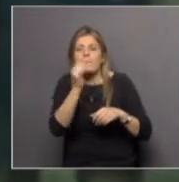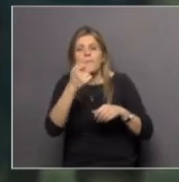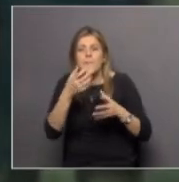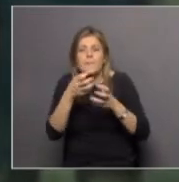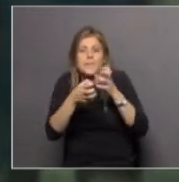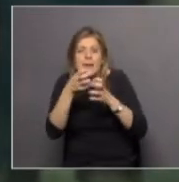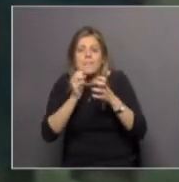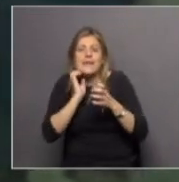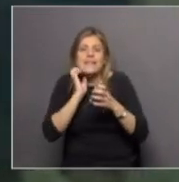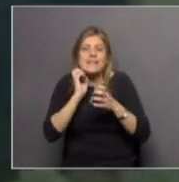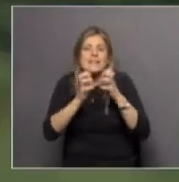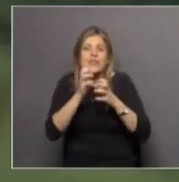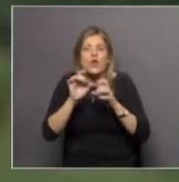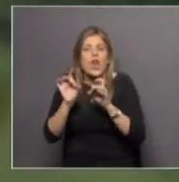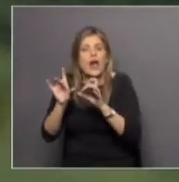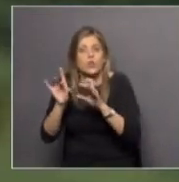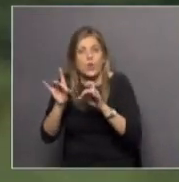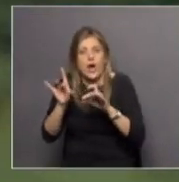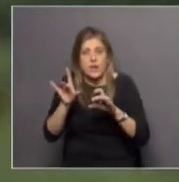caso son los pigmentos de origen natural.